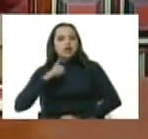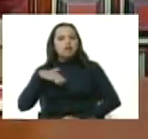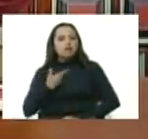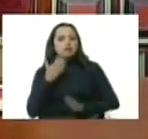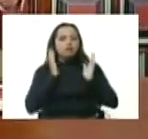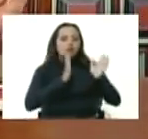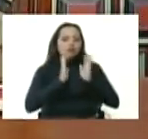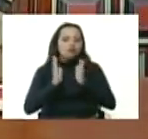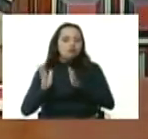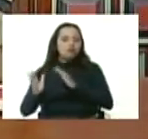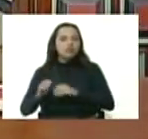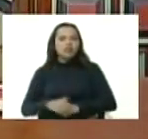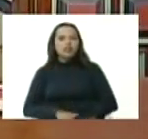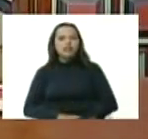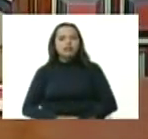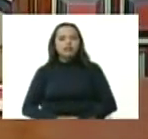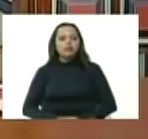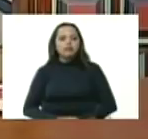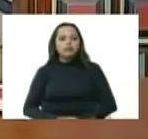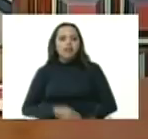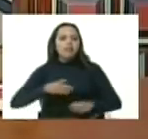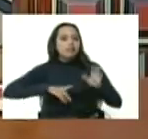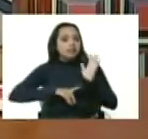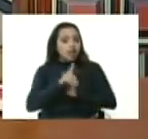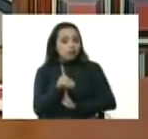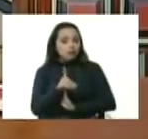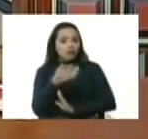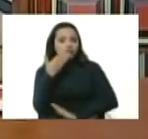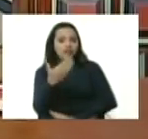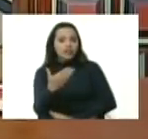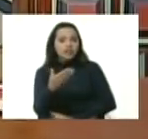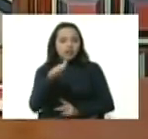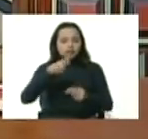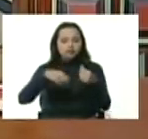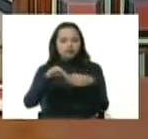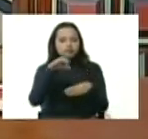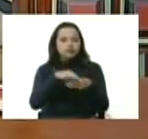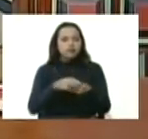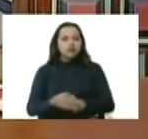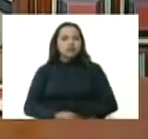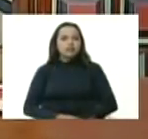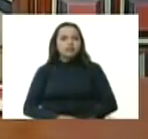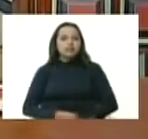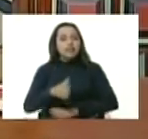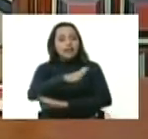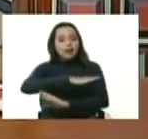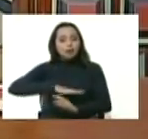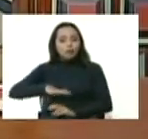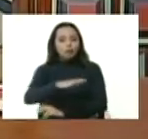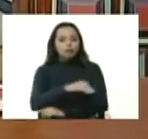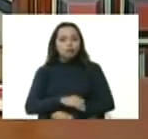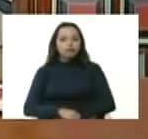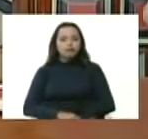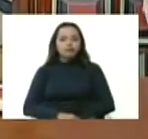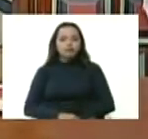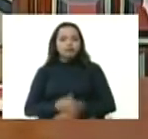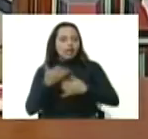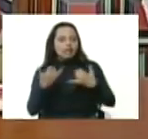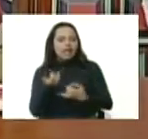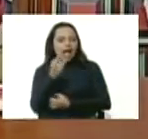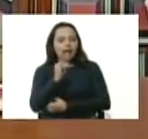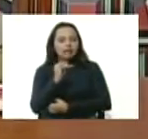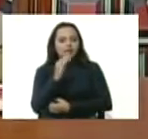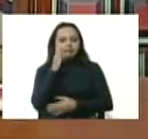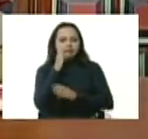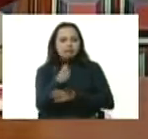ordenar el desarrollo del frente agrícola del frente económico del campo ya tenemos las líneas